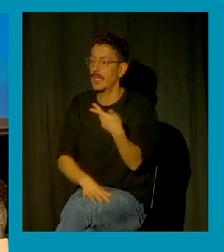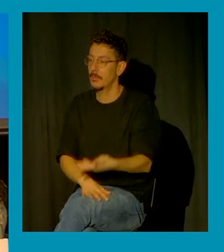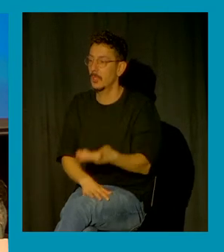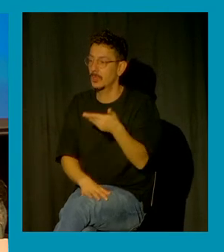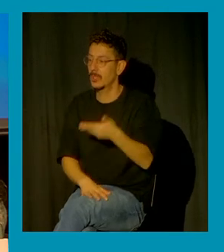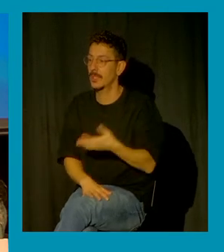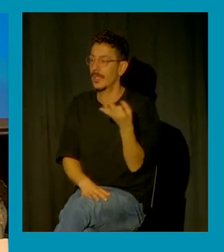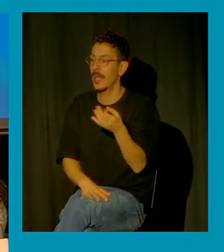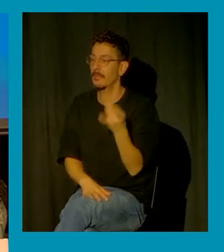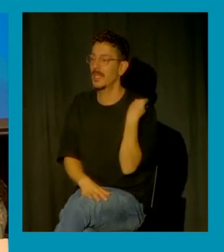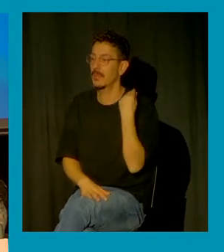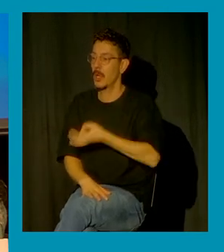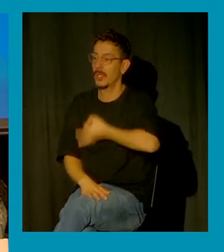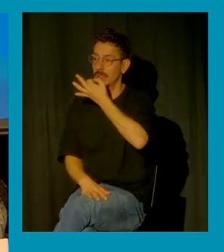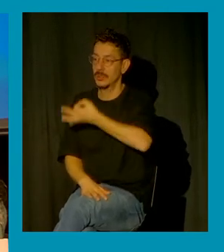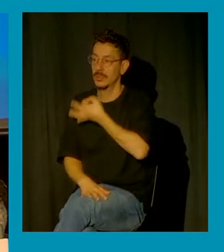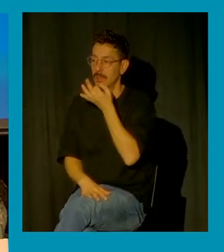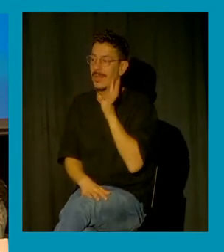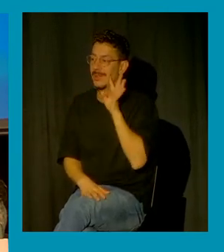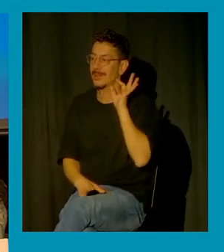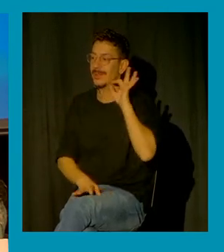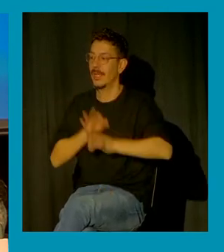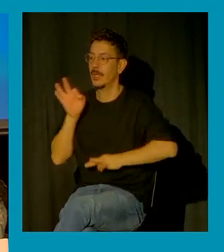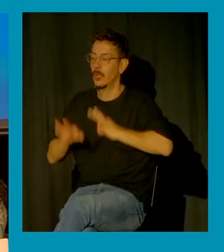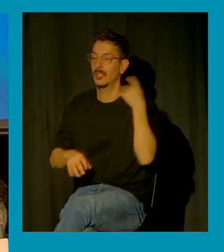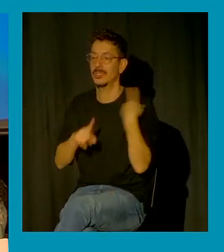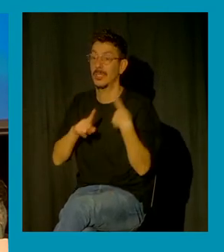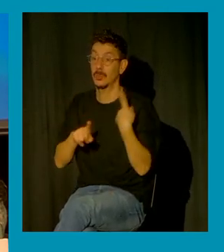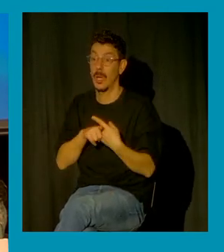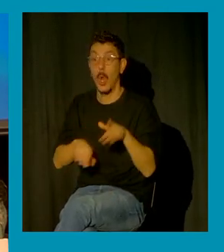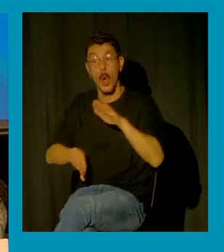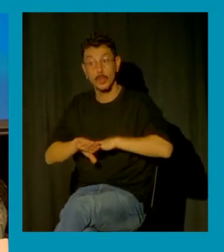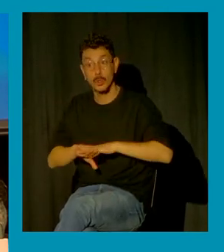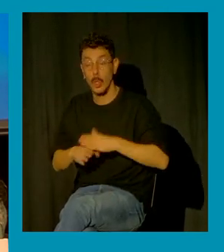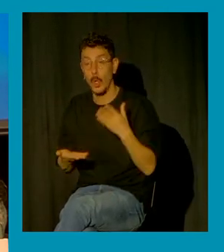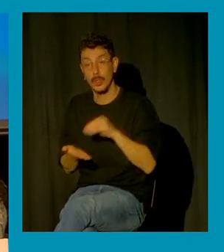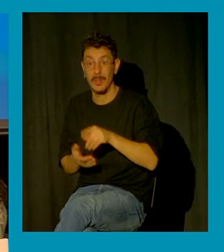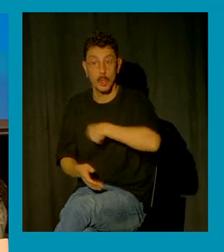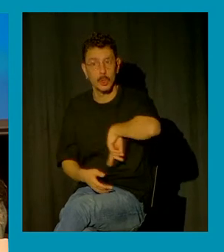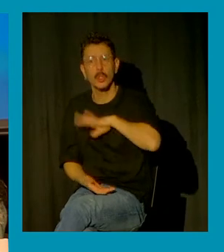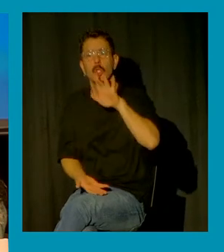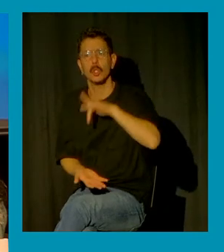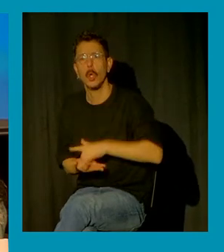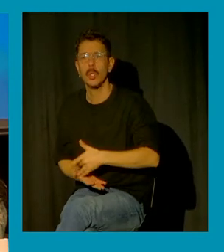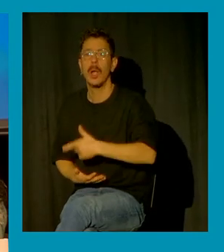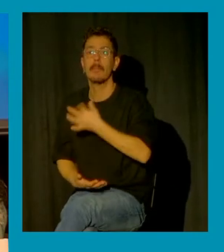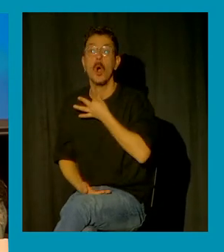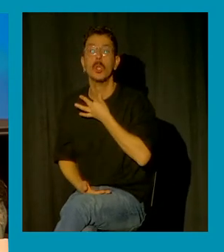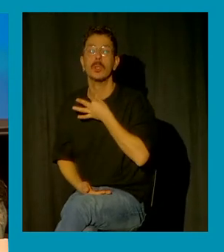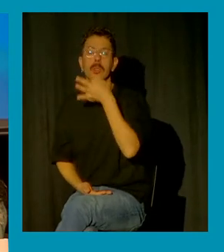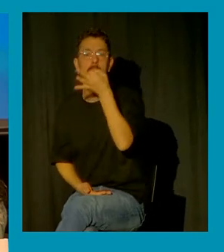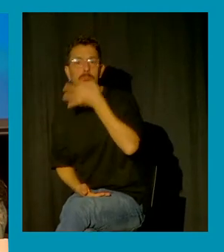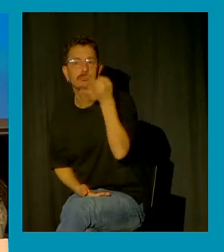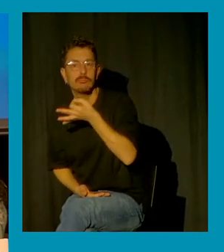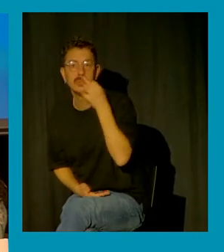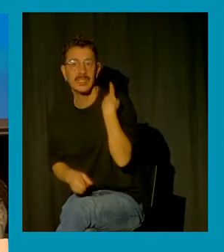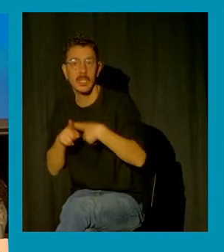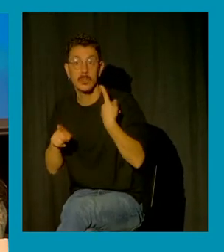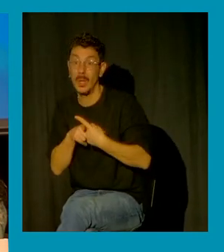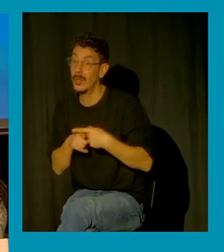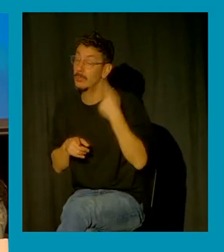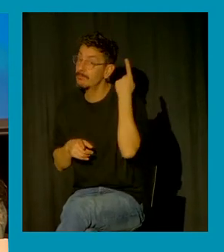este relato de terror sexual para no reproducirlo también nosotras cuando hablamos de violencias sexuales y generar esos otros